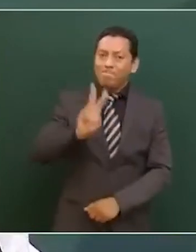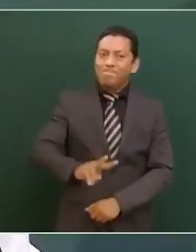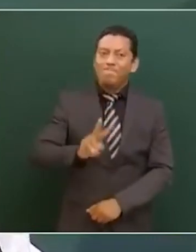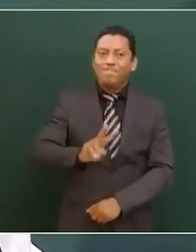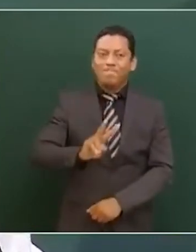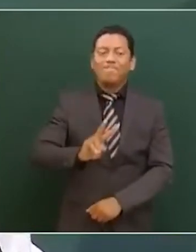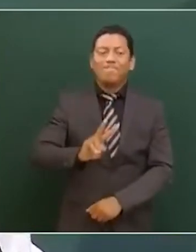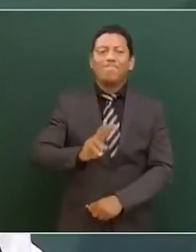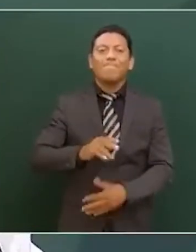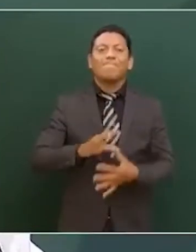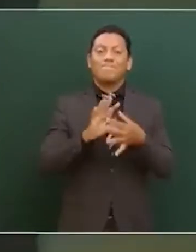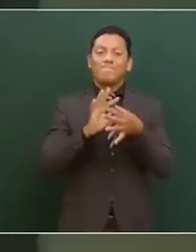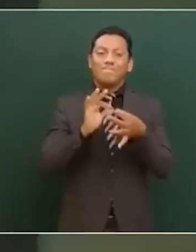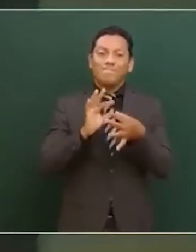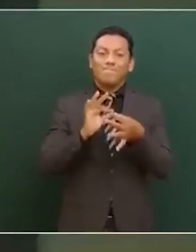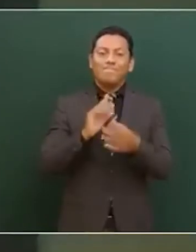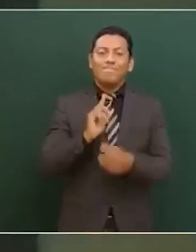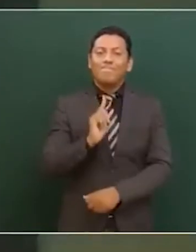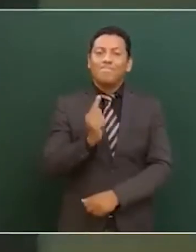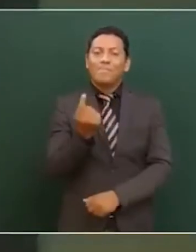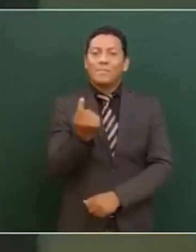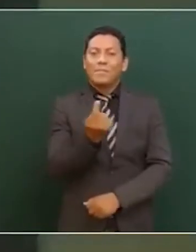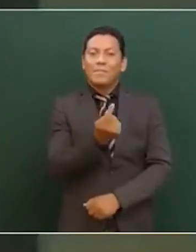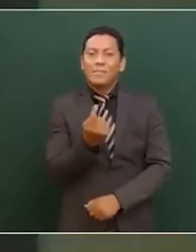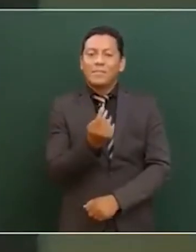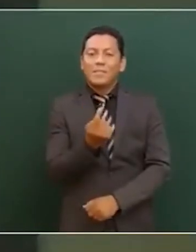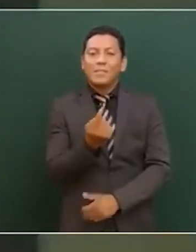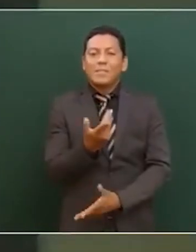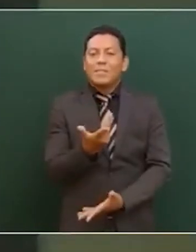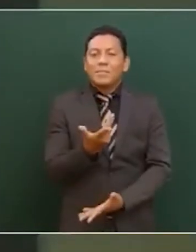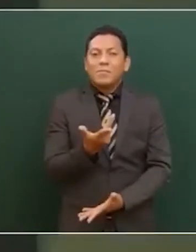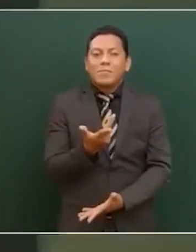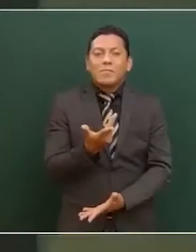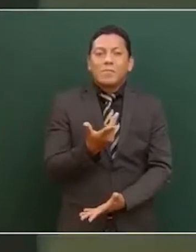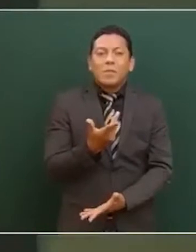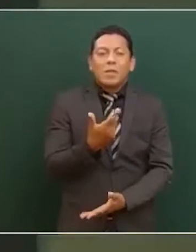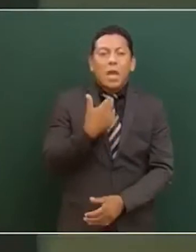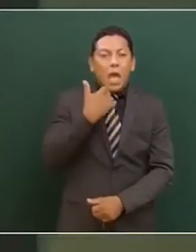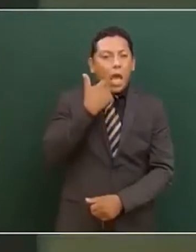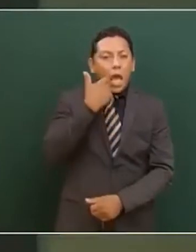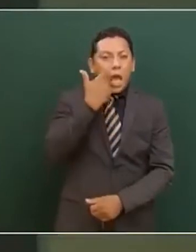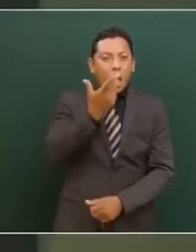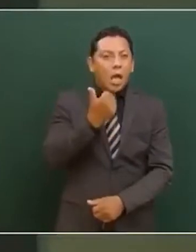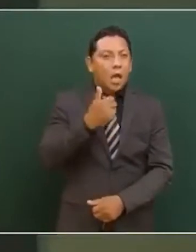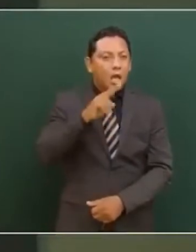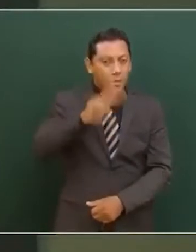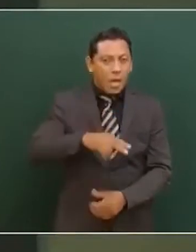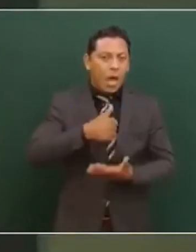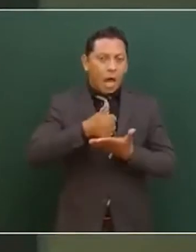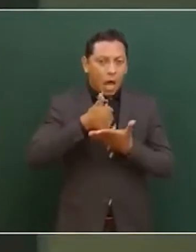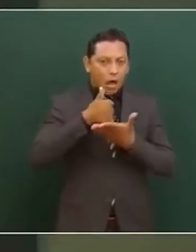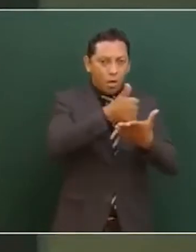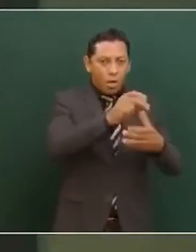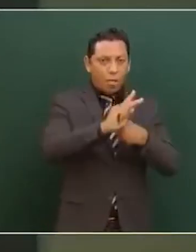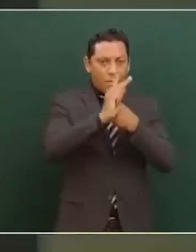es que si se quisiera ayudar a Cuba,